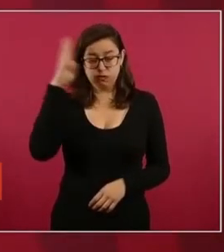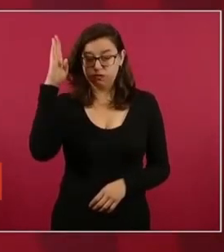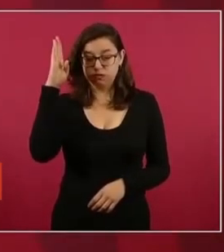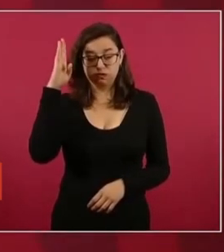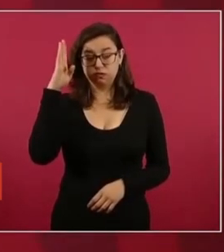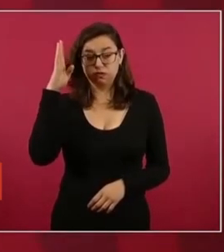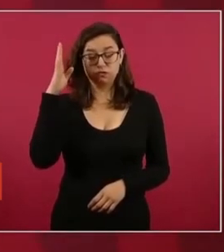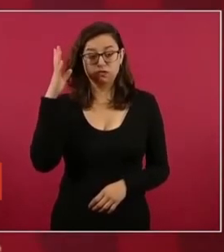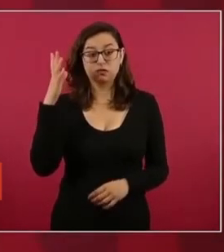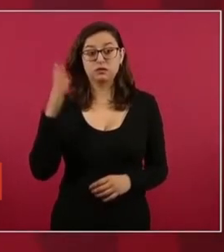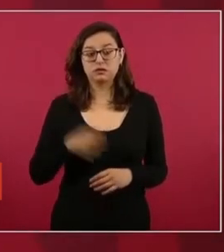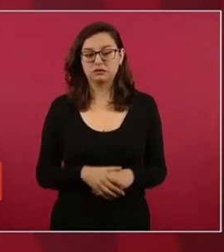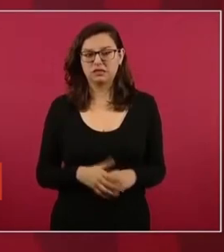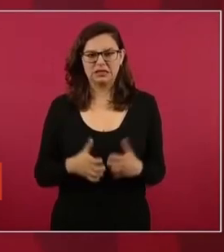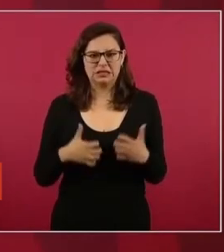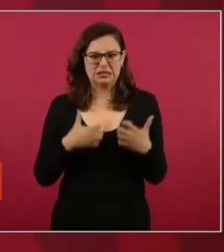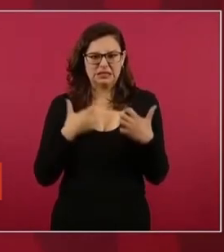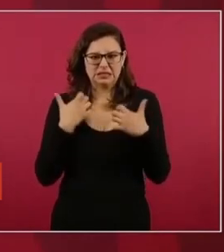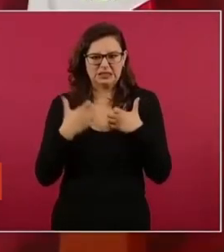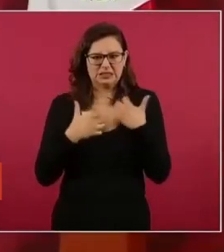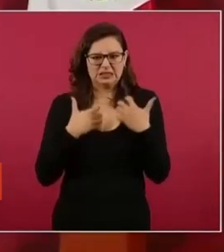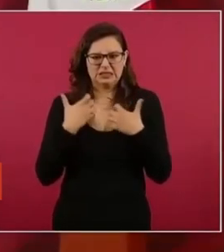por el coraje